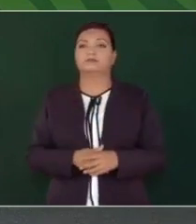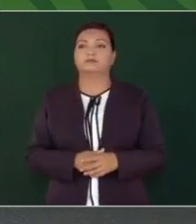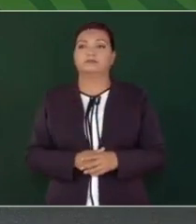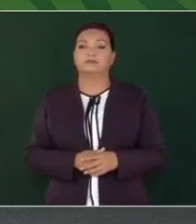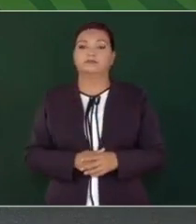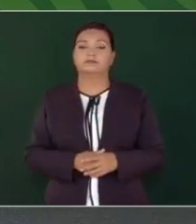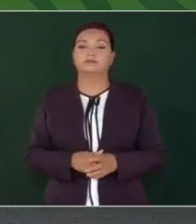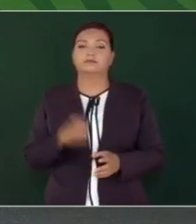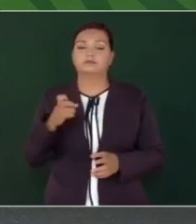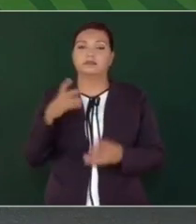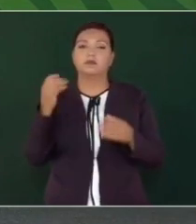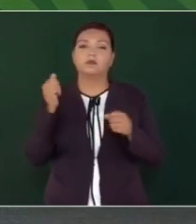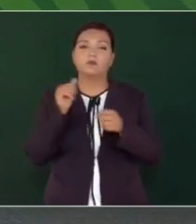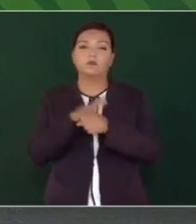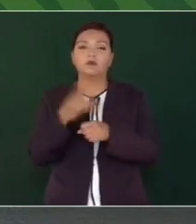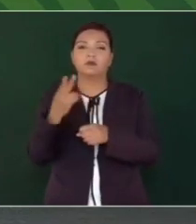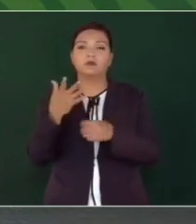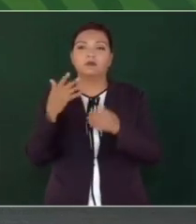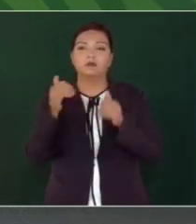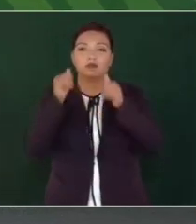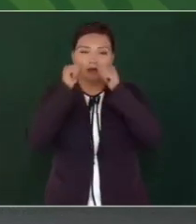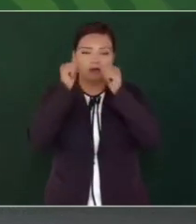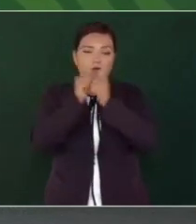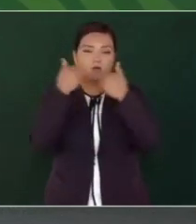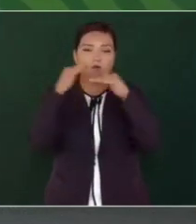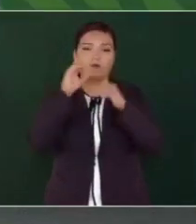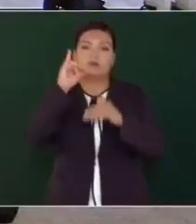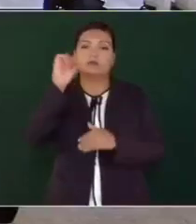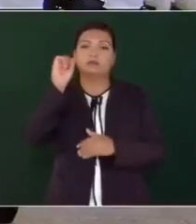que es la que tiene que ver con el ispa,